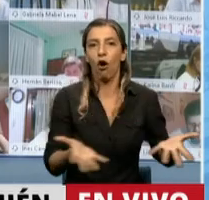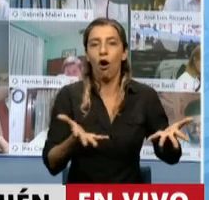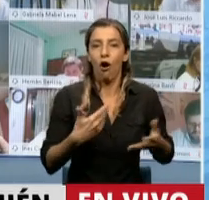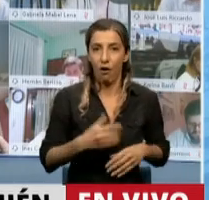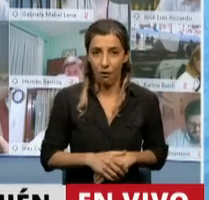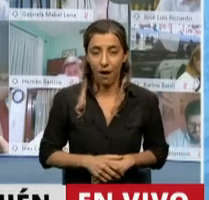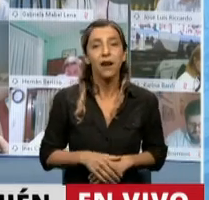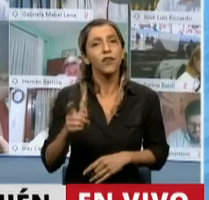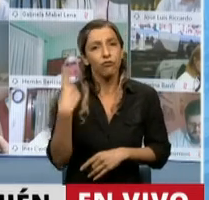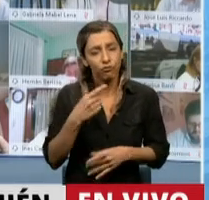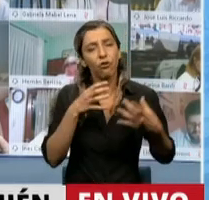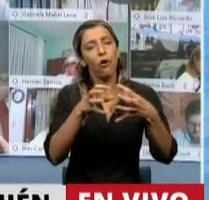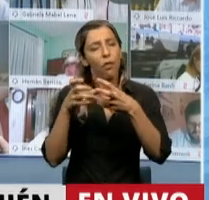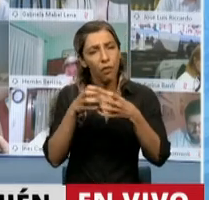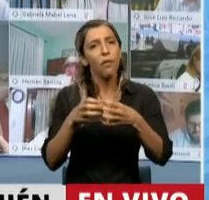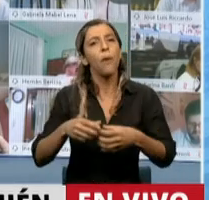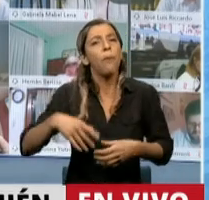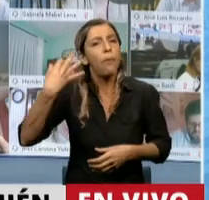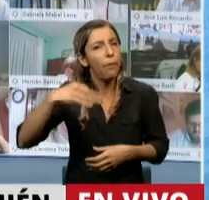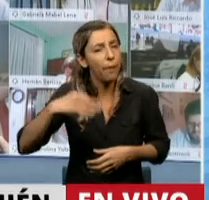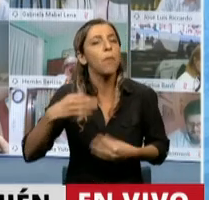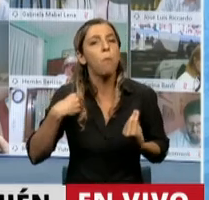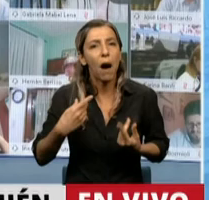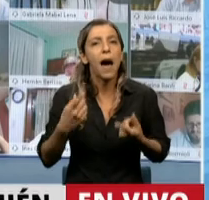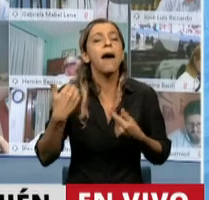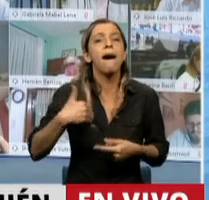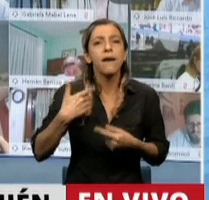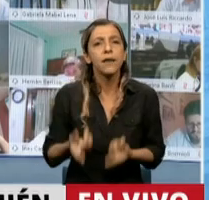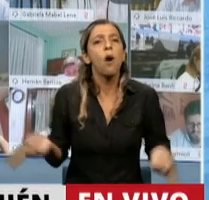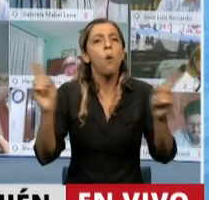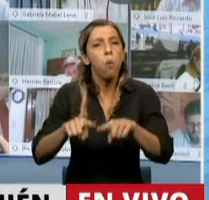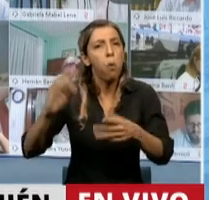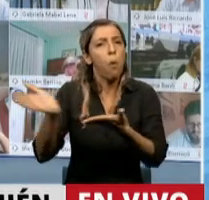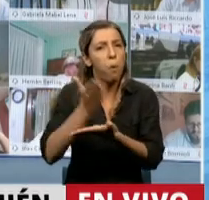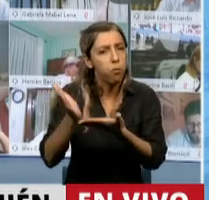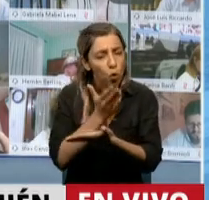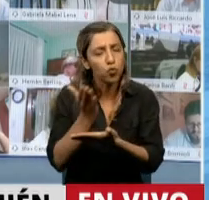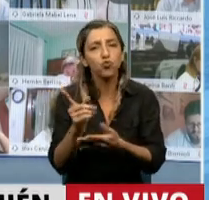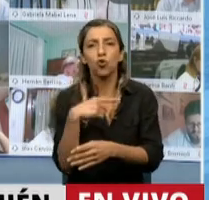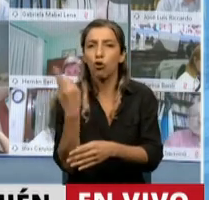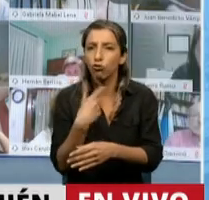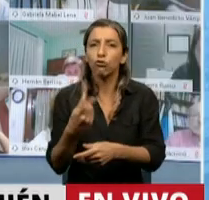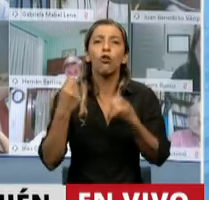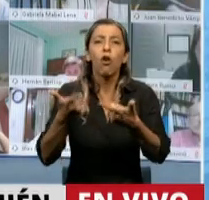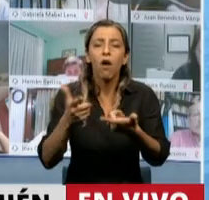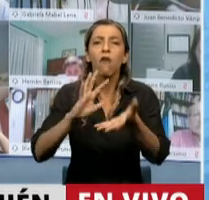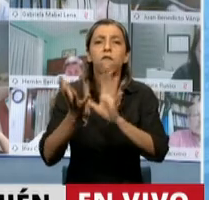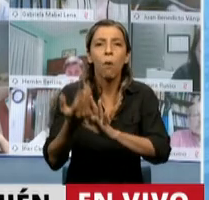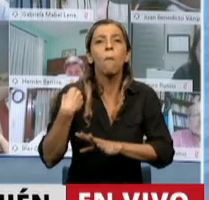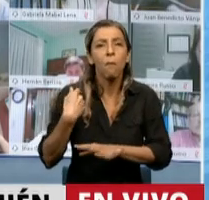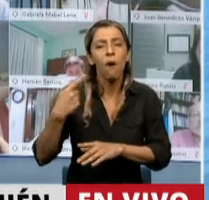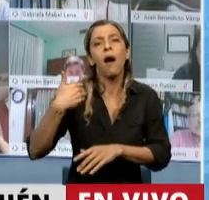generar las condiciones para que el país vuelva a producir. Tenemos que hacernos cargo, señor presidente.